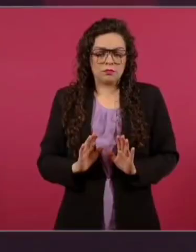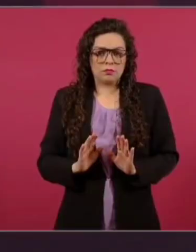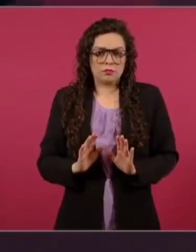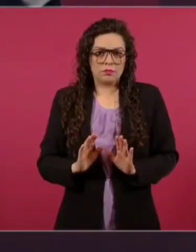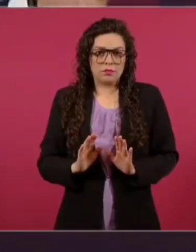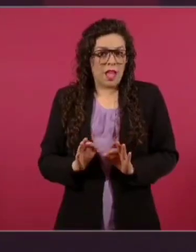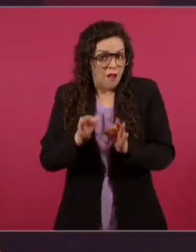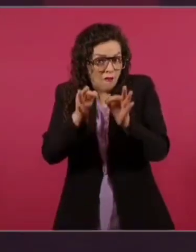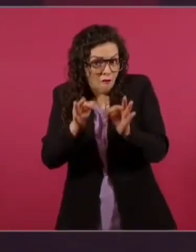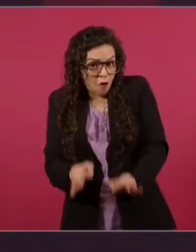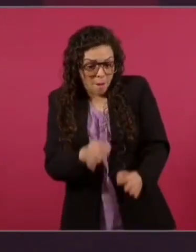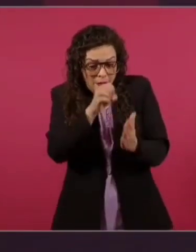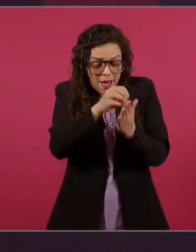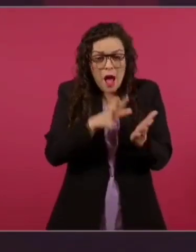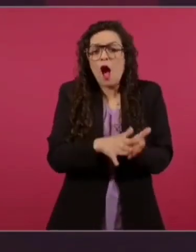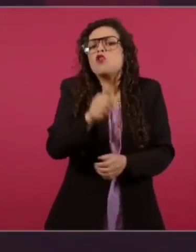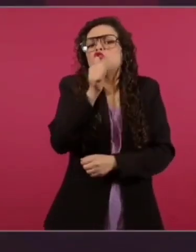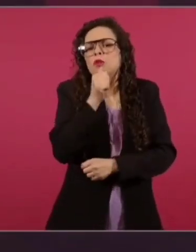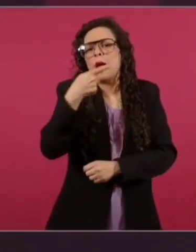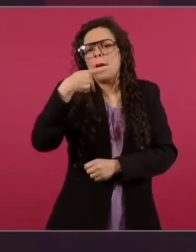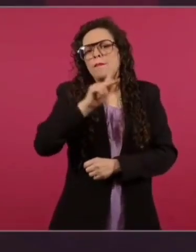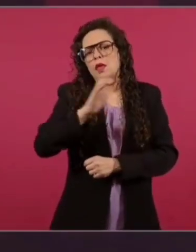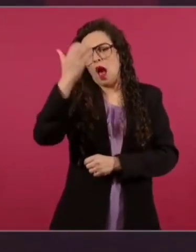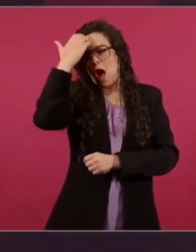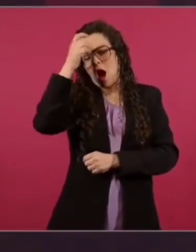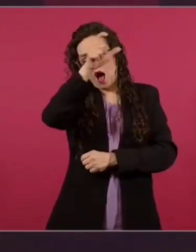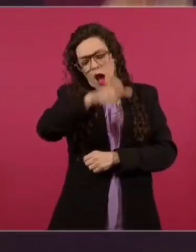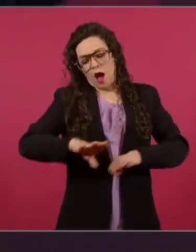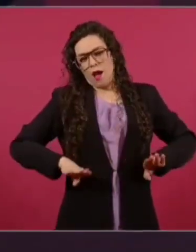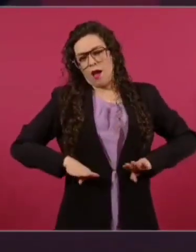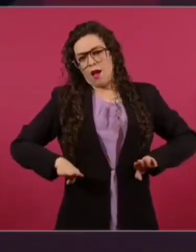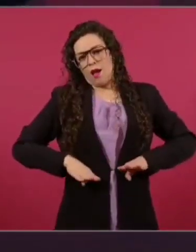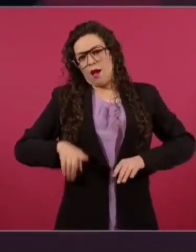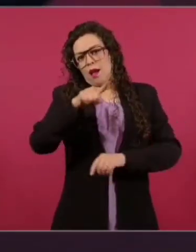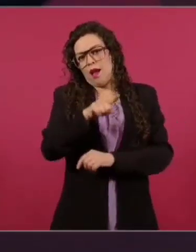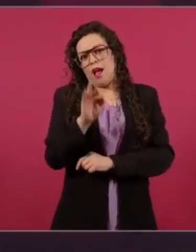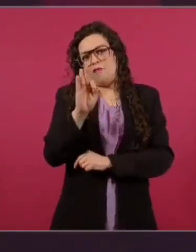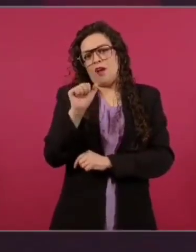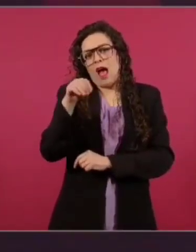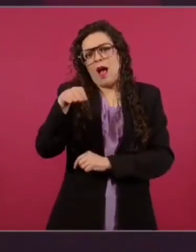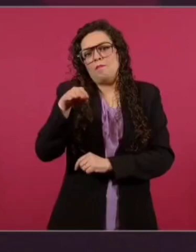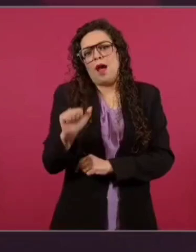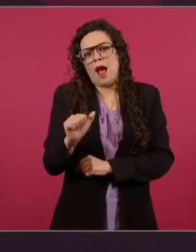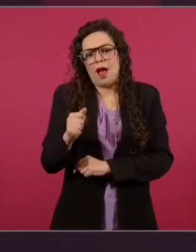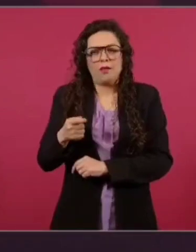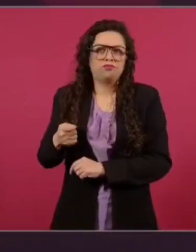de la UNAM.